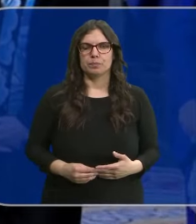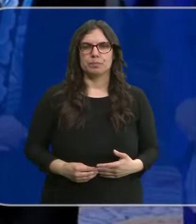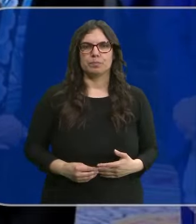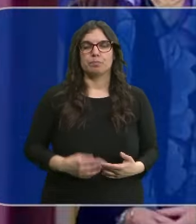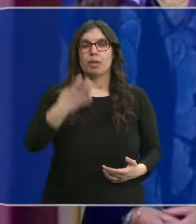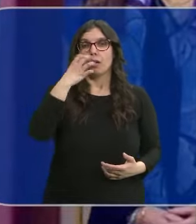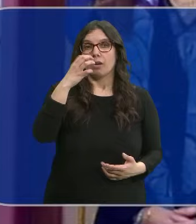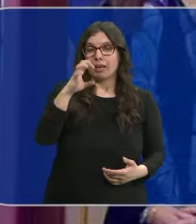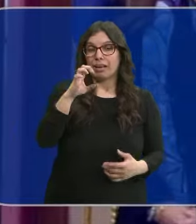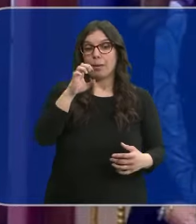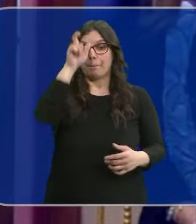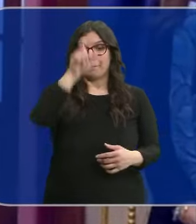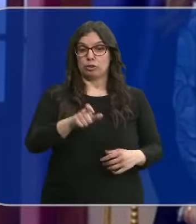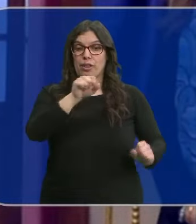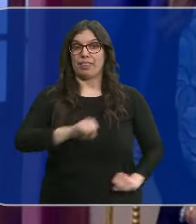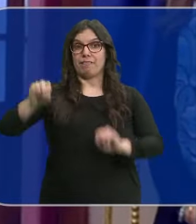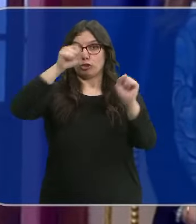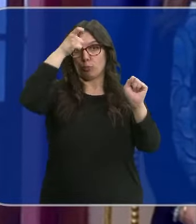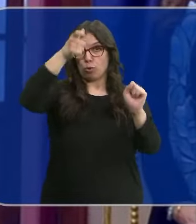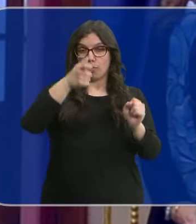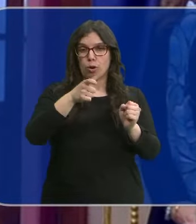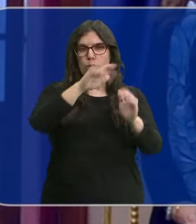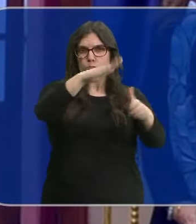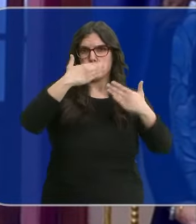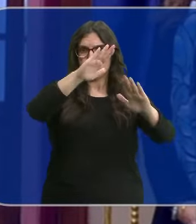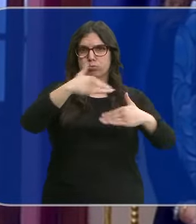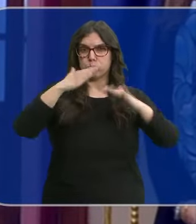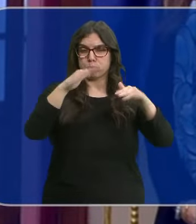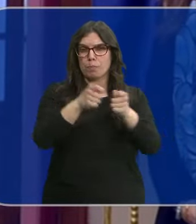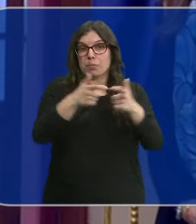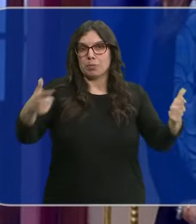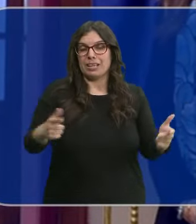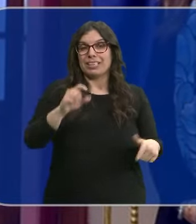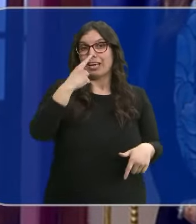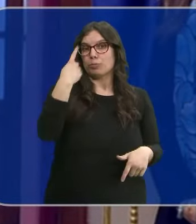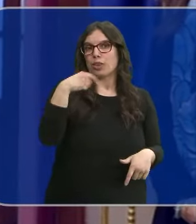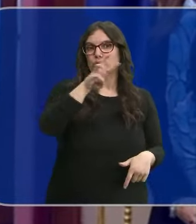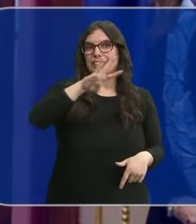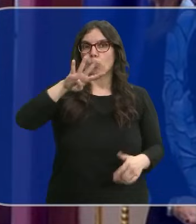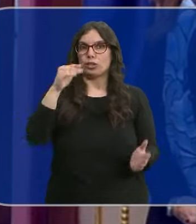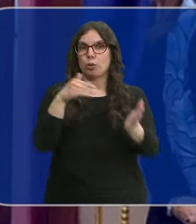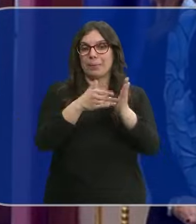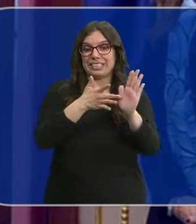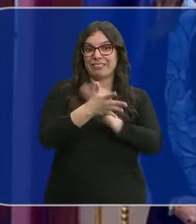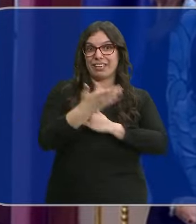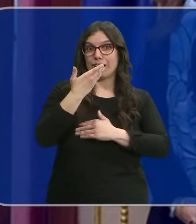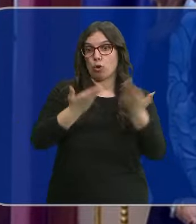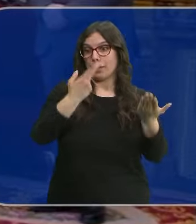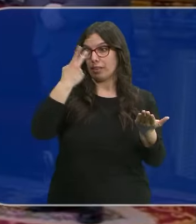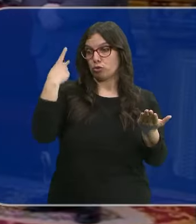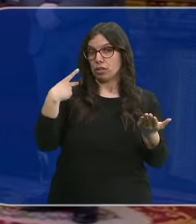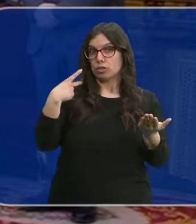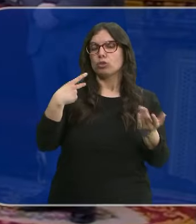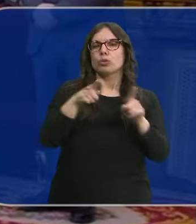Aumentan las quejas que recibe el defensor del pueblo. El año pasado llegaron a su oficina más de 34.000, un 10,5% más que en 2023.